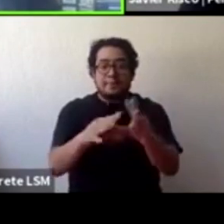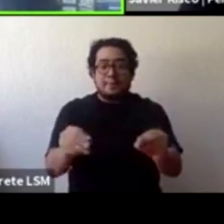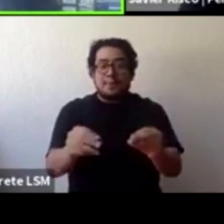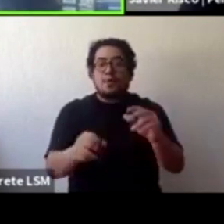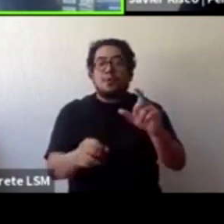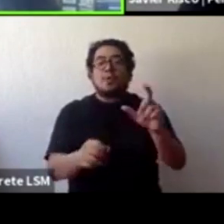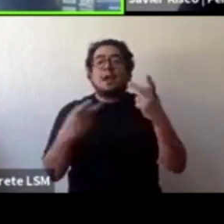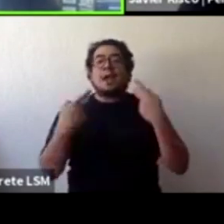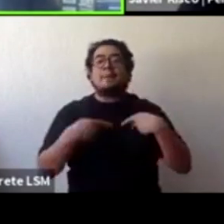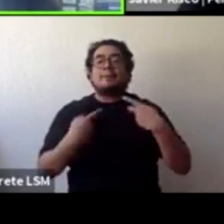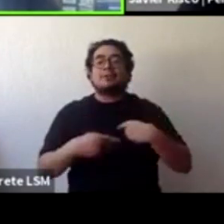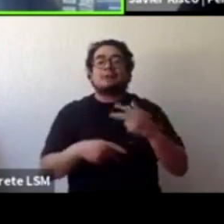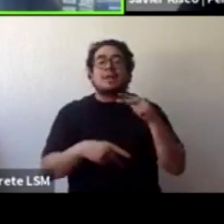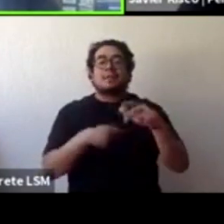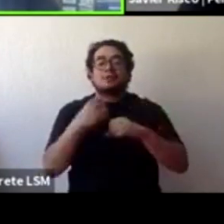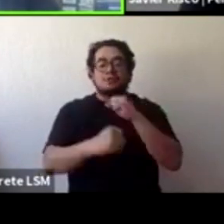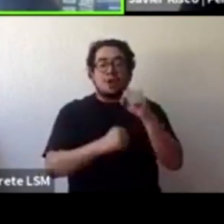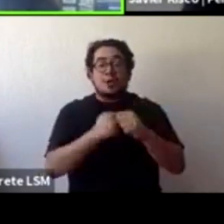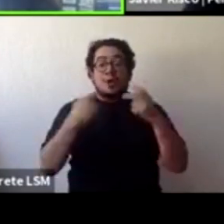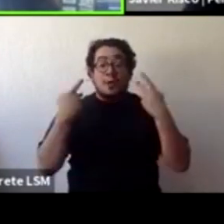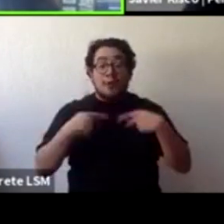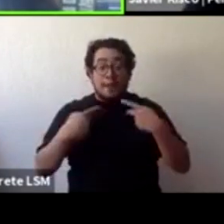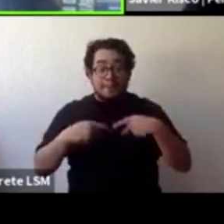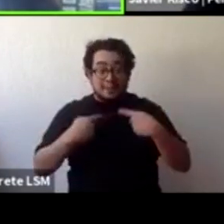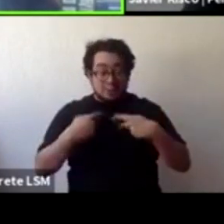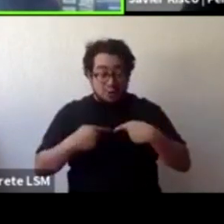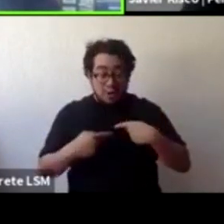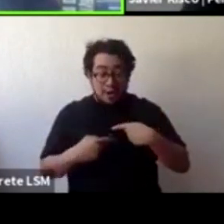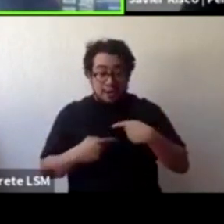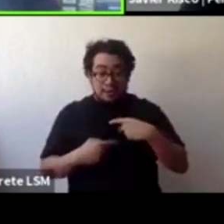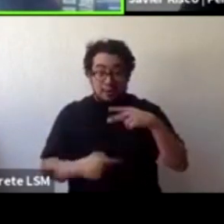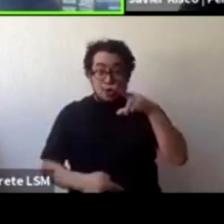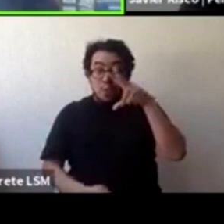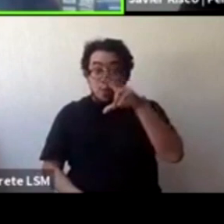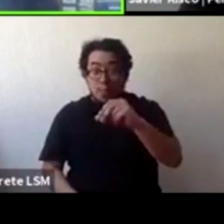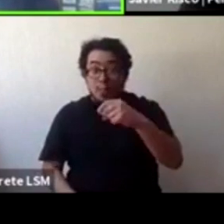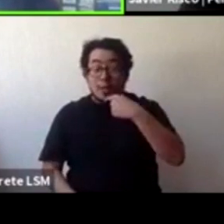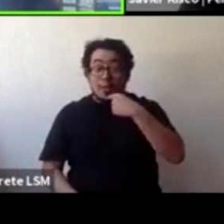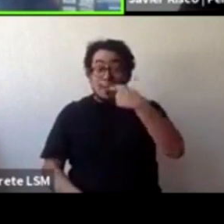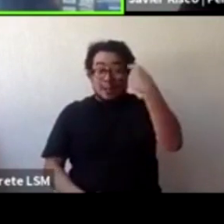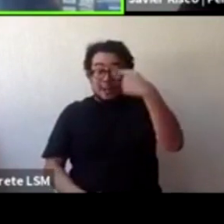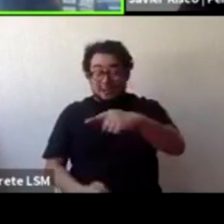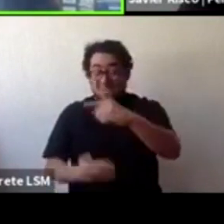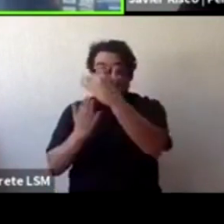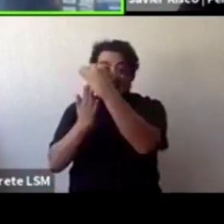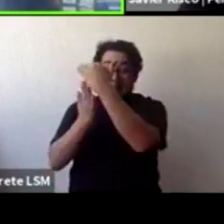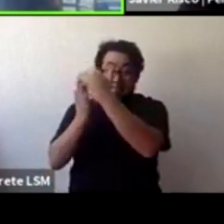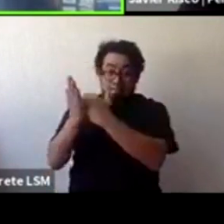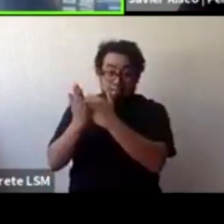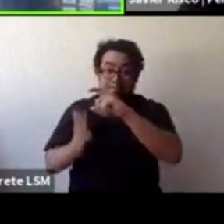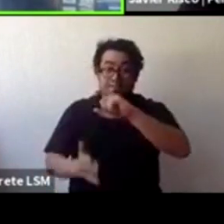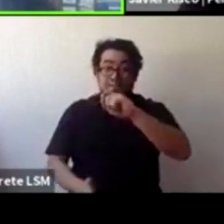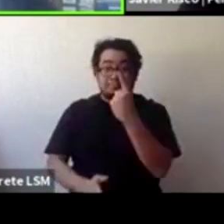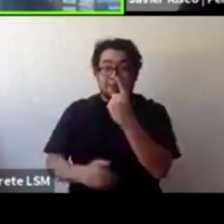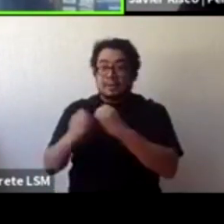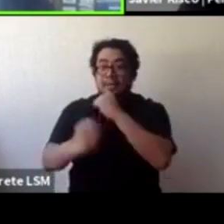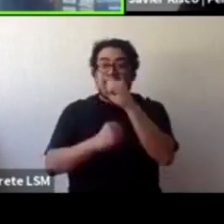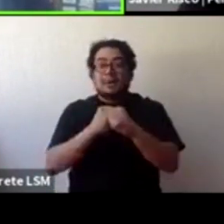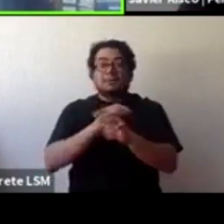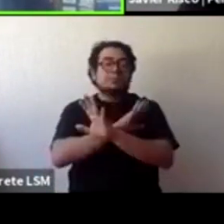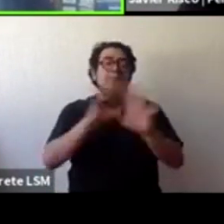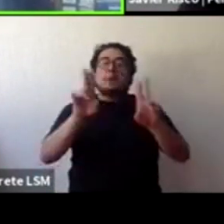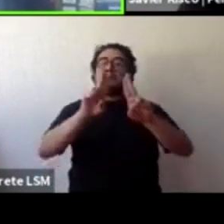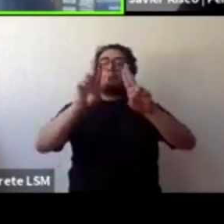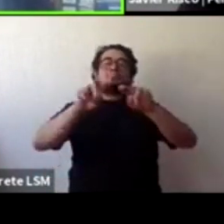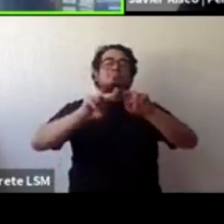una persona que sufrió de abuso sexual, si no denuncia antes de los 21 años, pues ya no pudo denunciar nunca y esta es